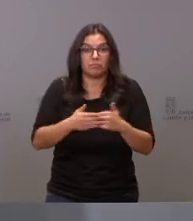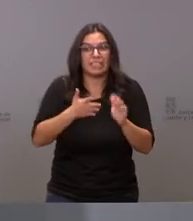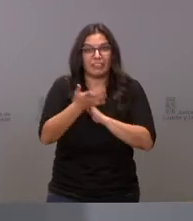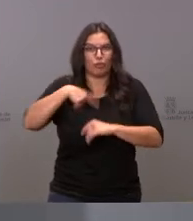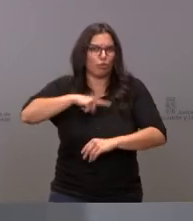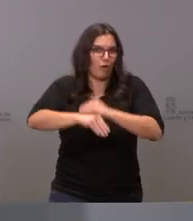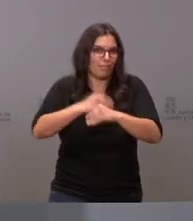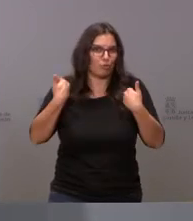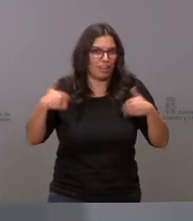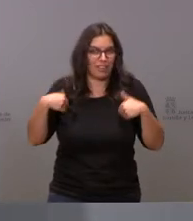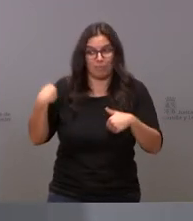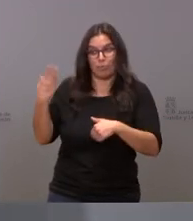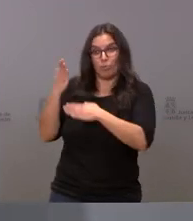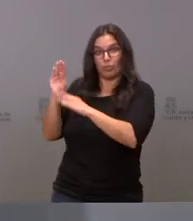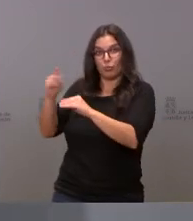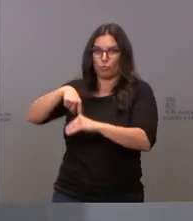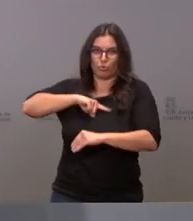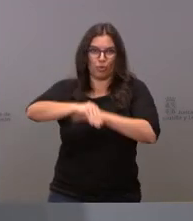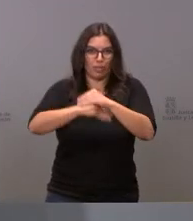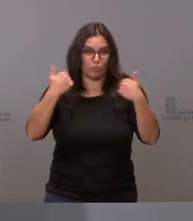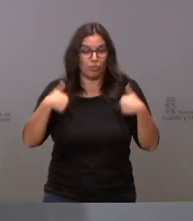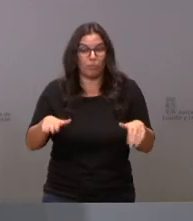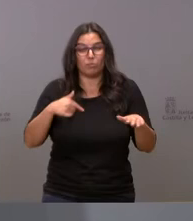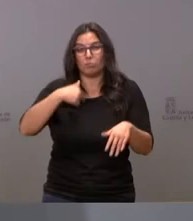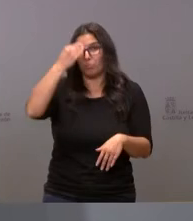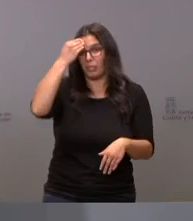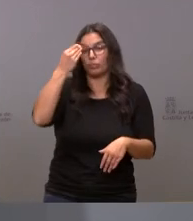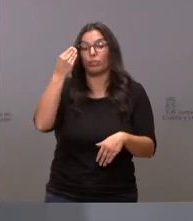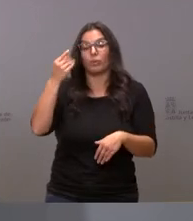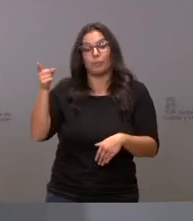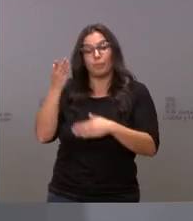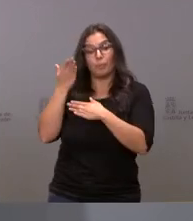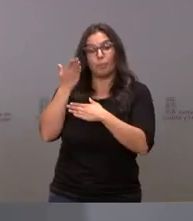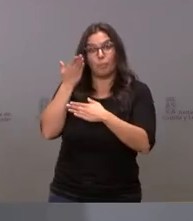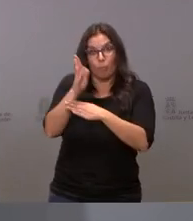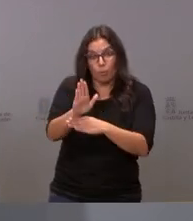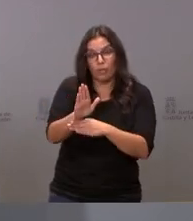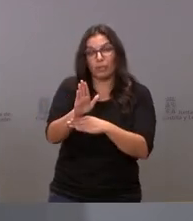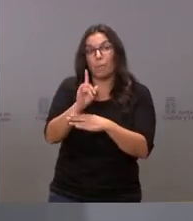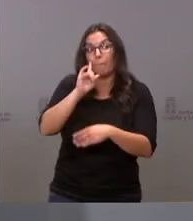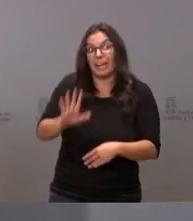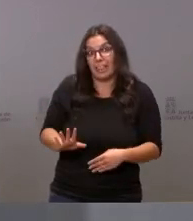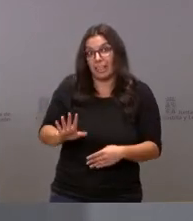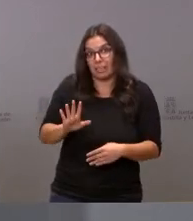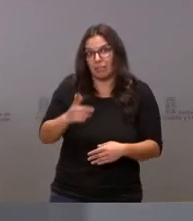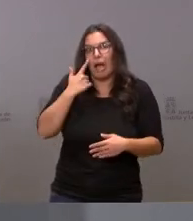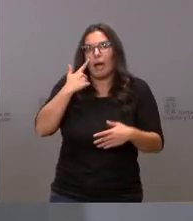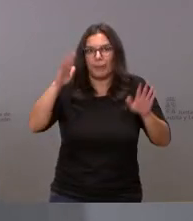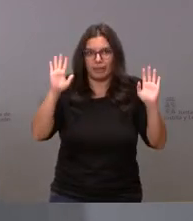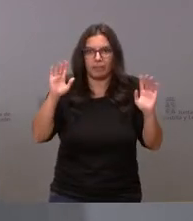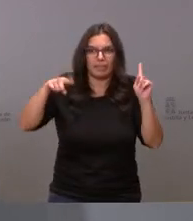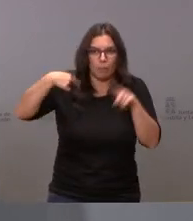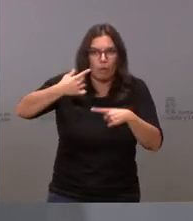practicamos pero yo creo que lo que lo que se propone y lo que parece que propone veremos que es lo que hace